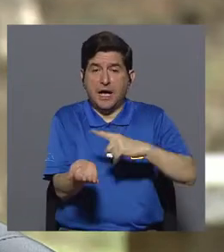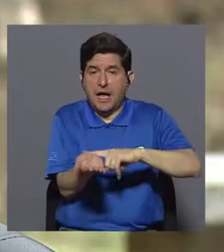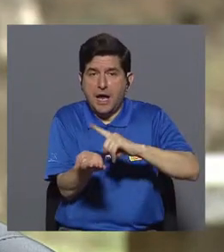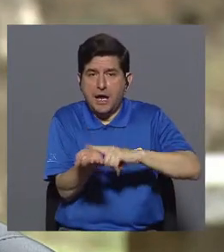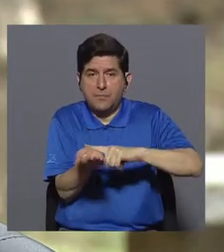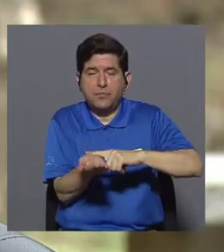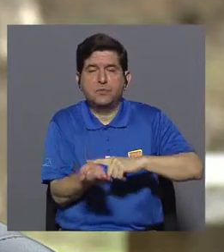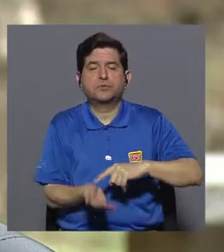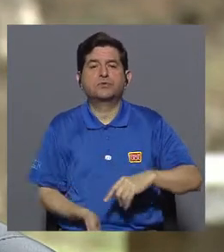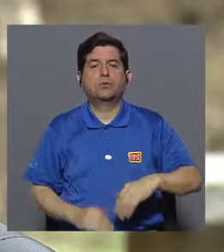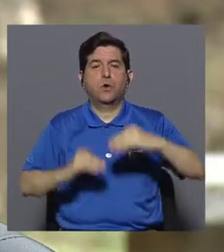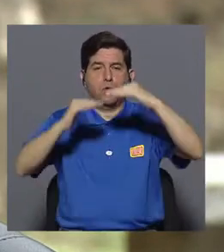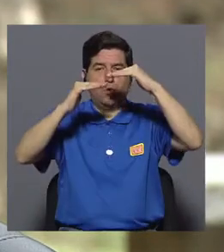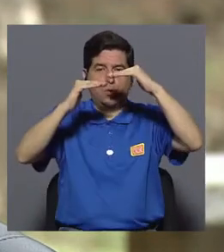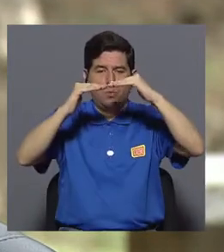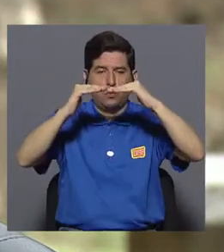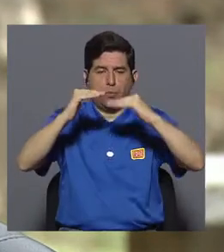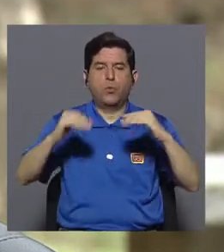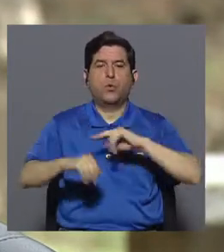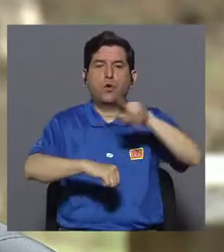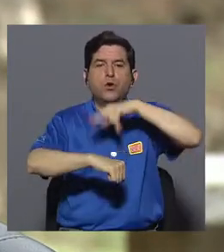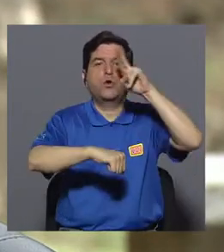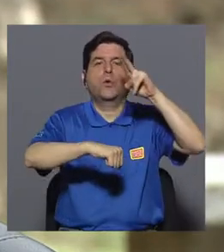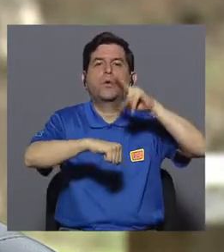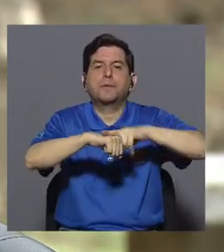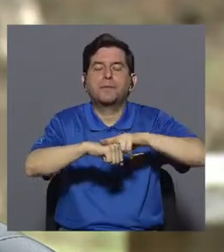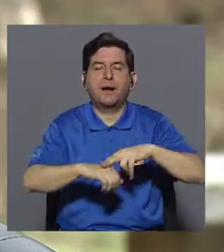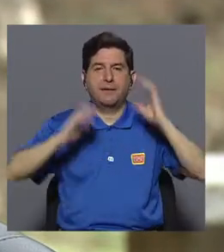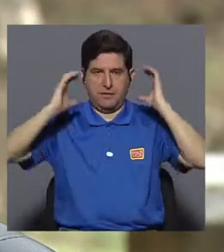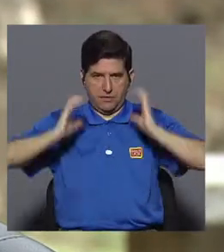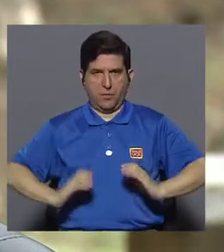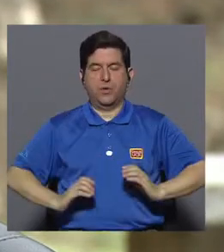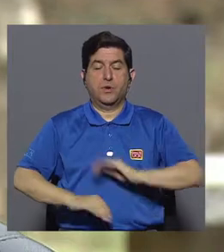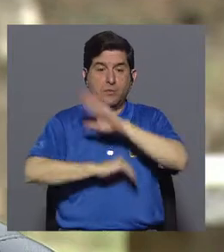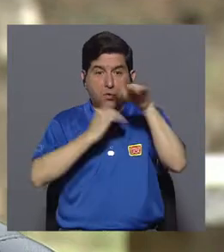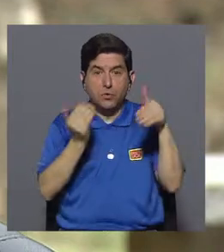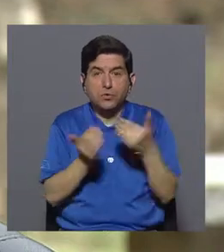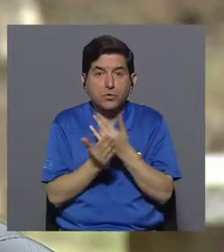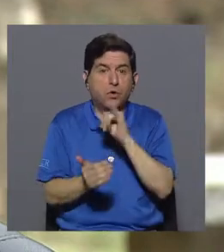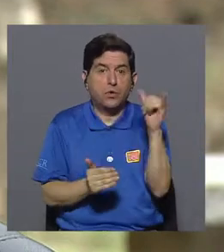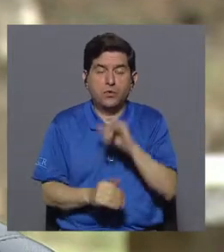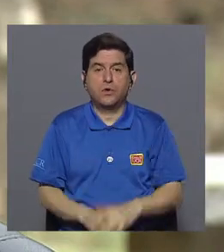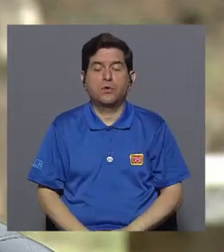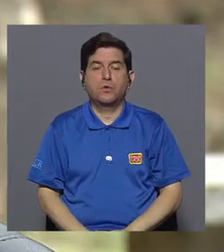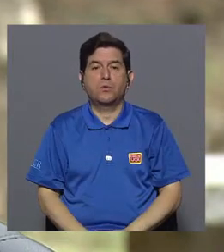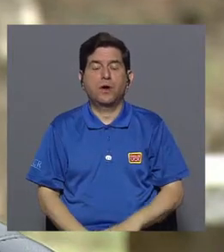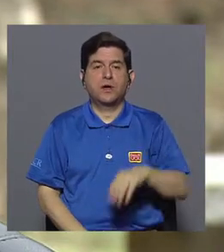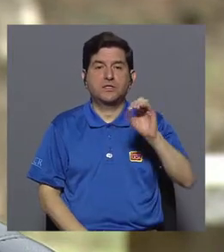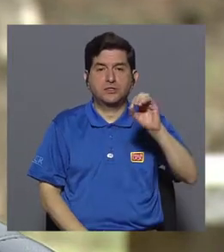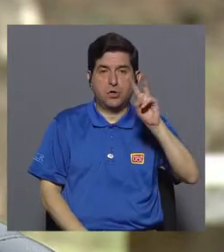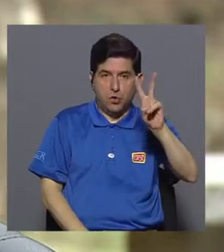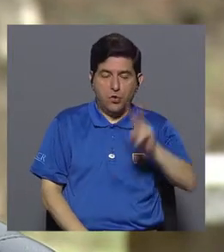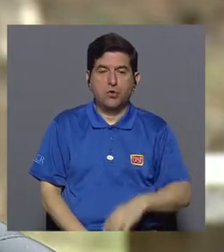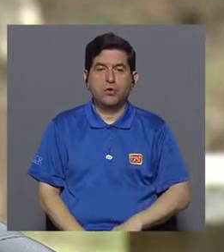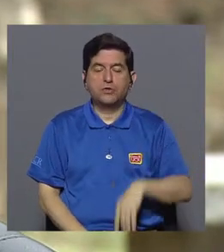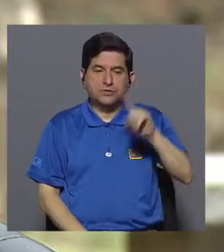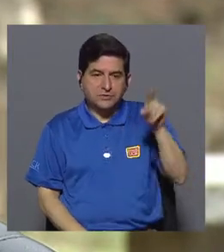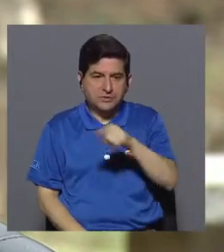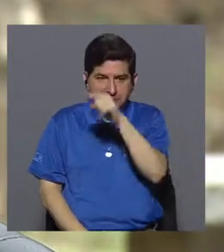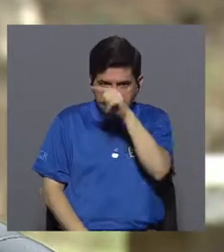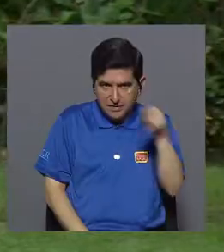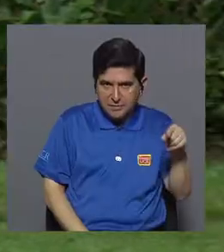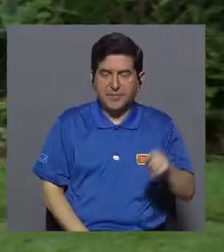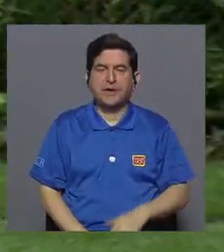se regulan a un nivel normal en el cuerpo. También todo lo que es el monóxido de carbono se empieza a eliminar.